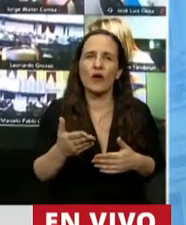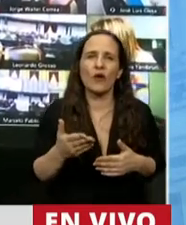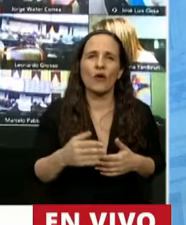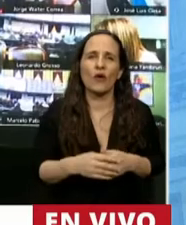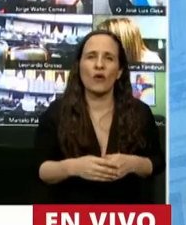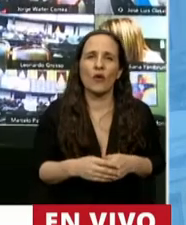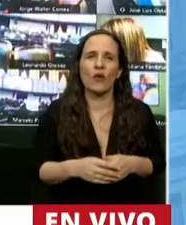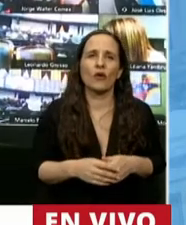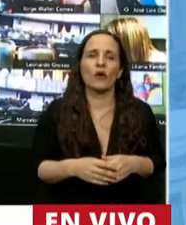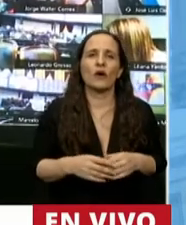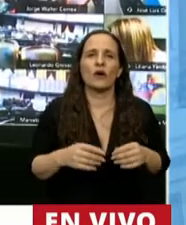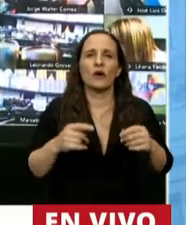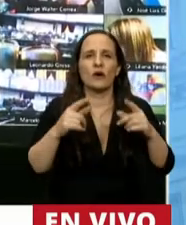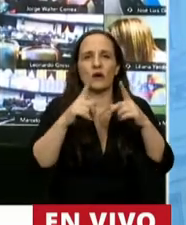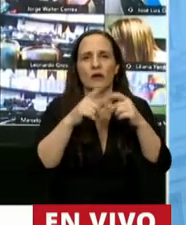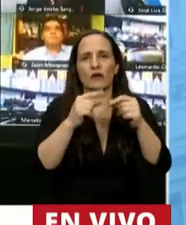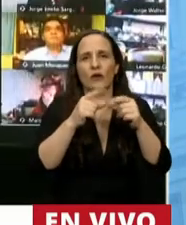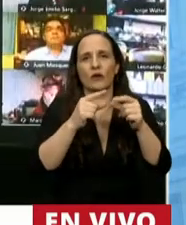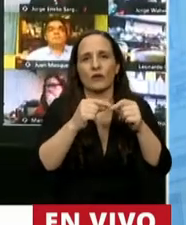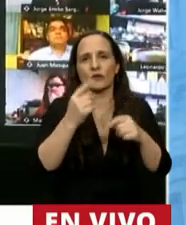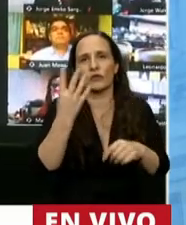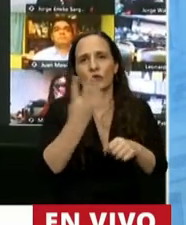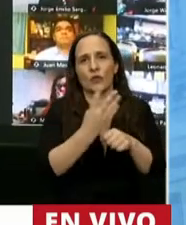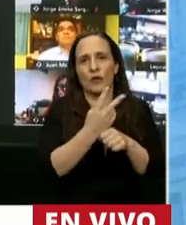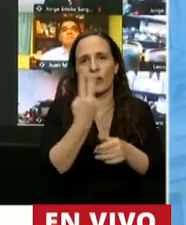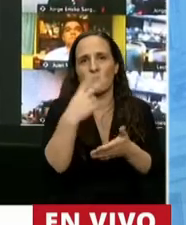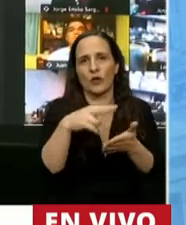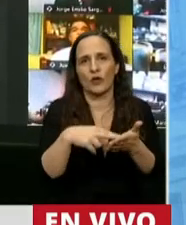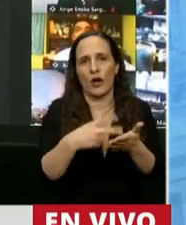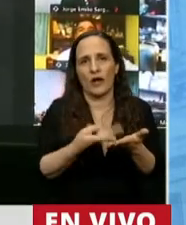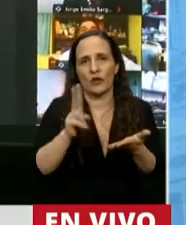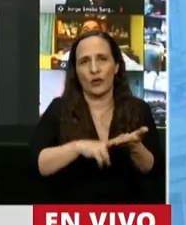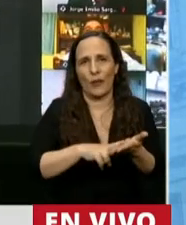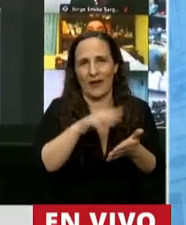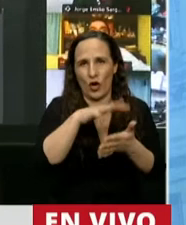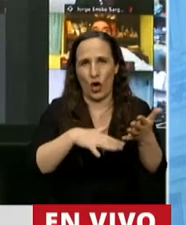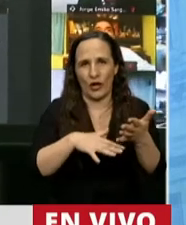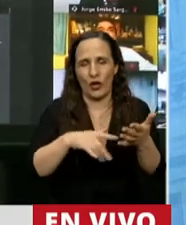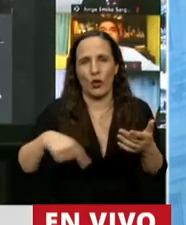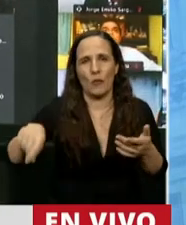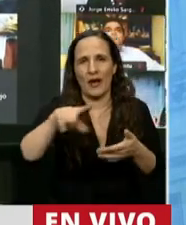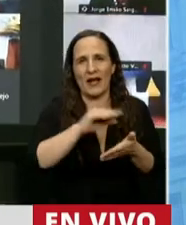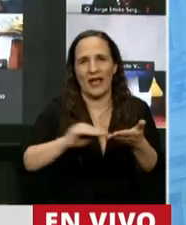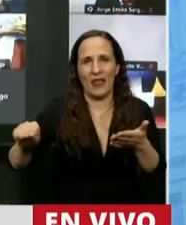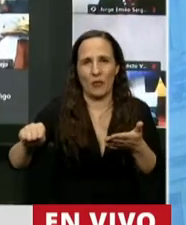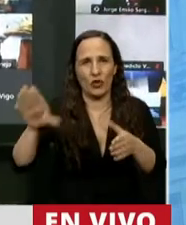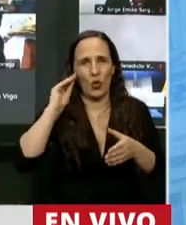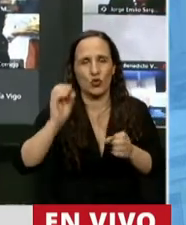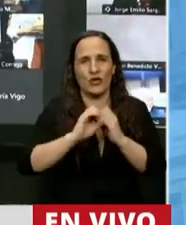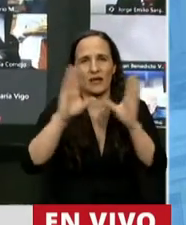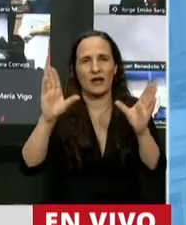pediría si el artículo 4 lo puede leer de corrido, tal como quedó, así todos los diputados lo escuchan con claridad.